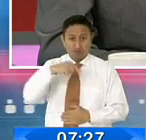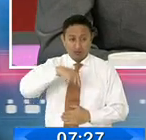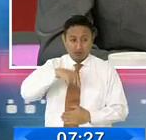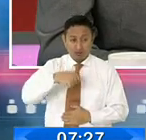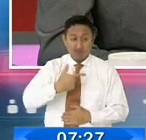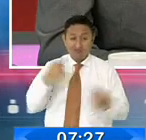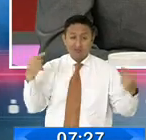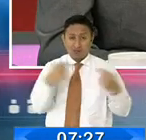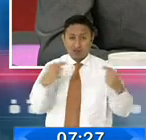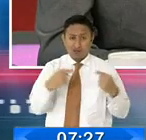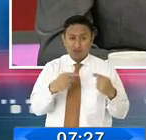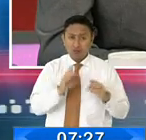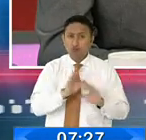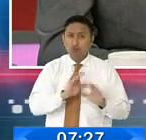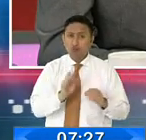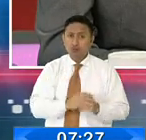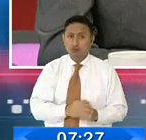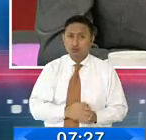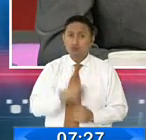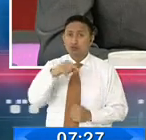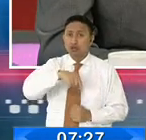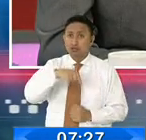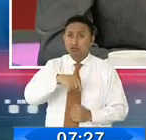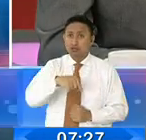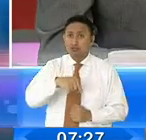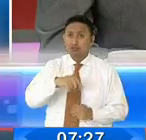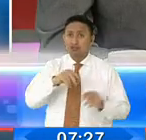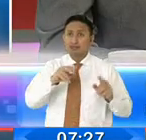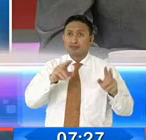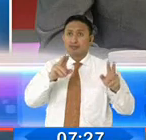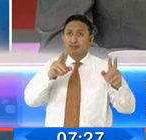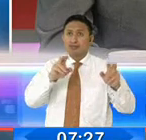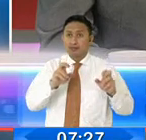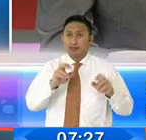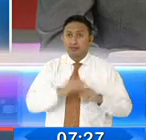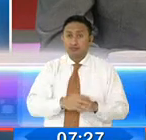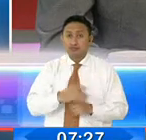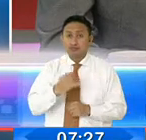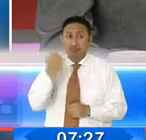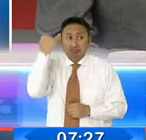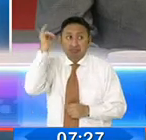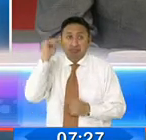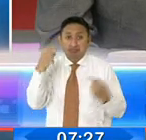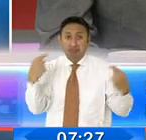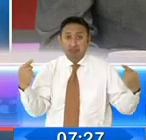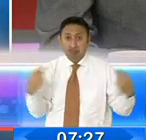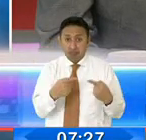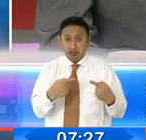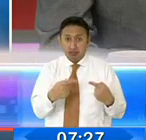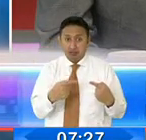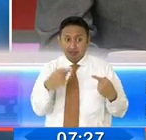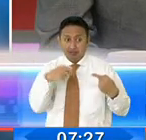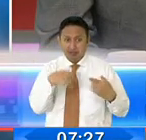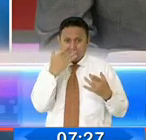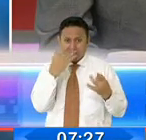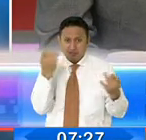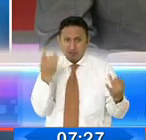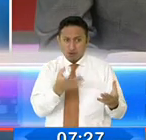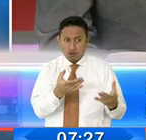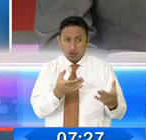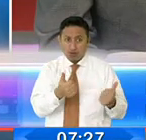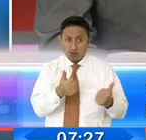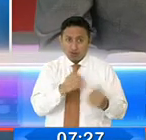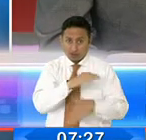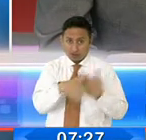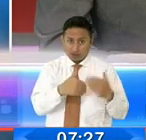enemigos, lo que han hecho es fragmentar en base a un supuesto enemigo, alimentando además un odio que no nos hace bien